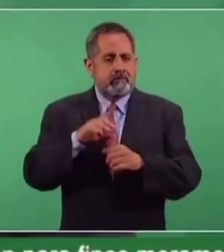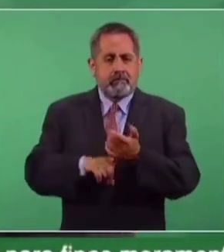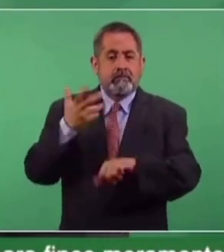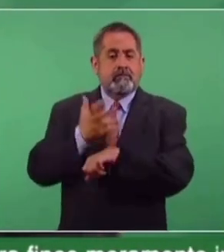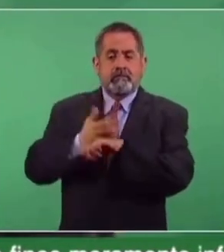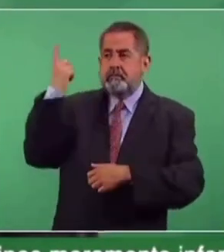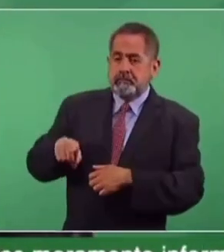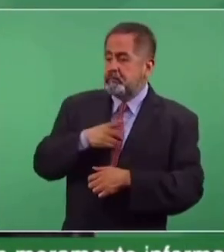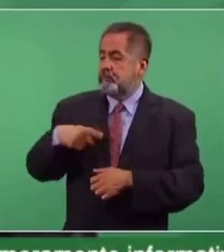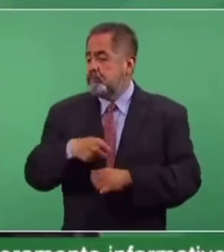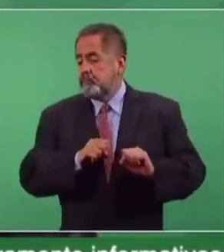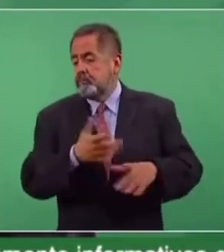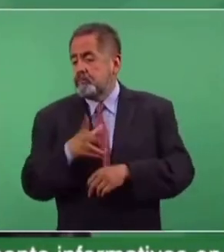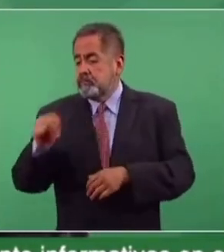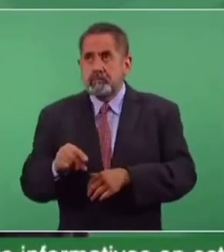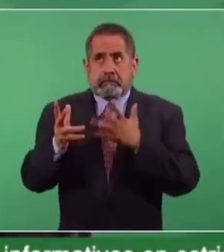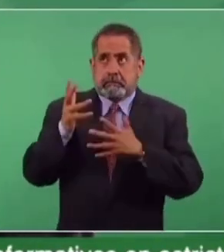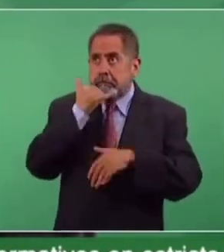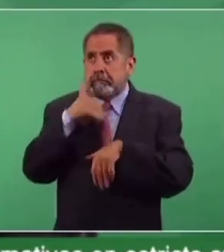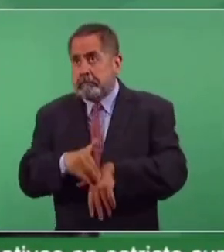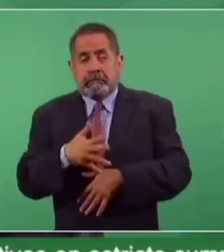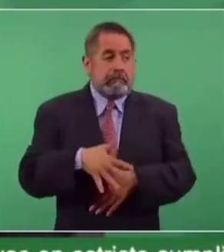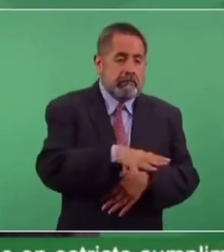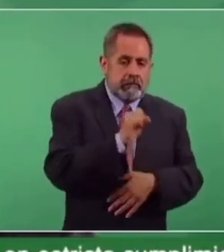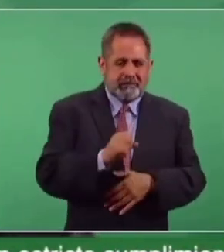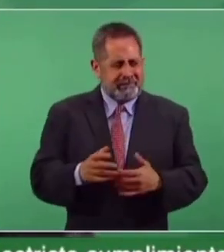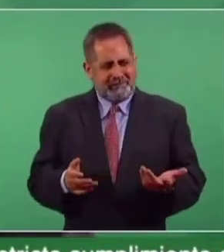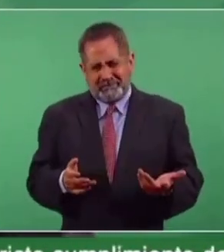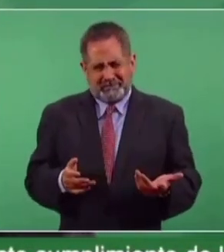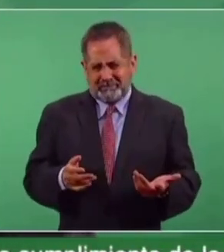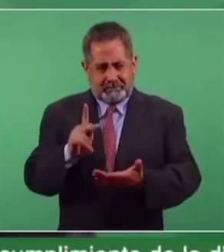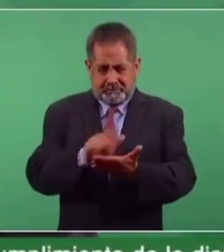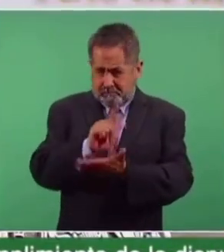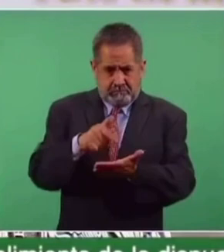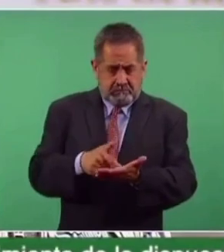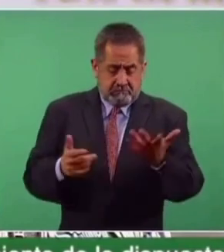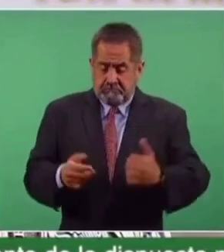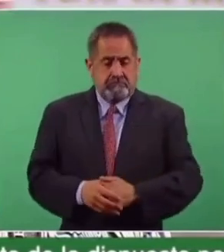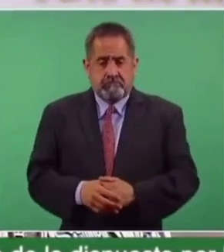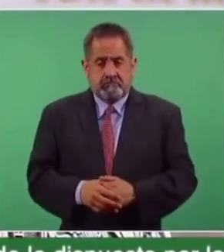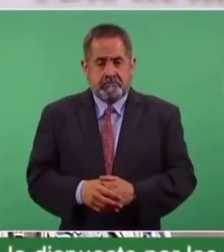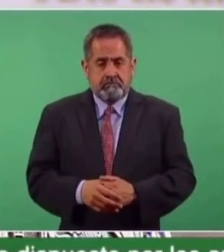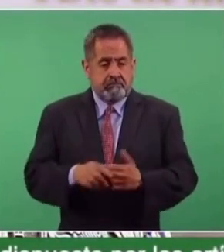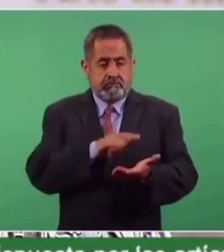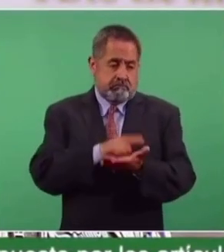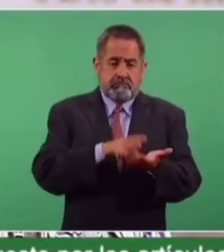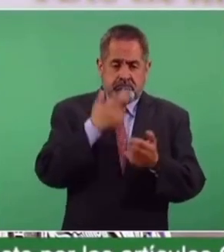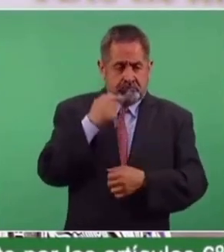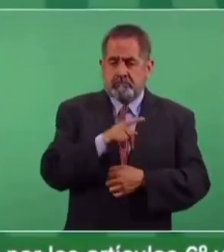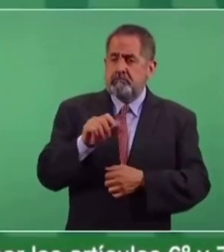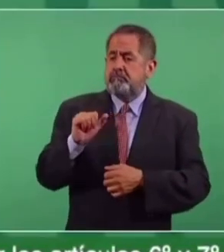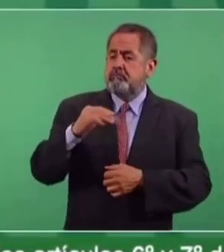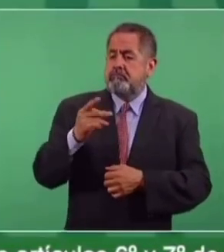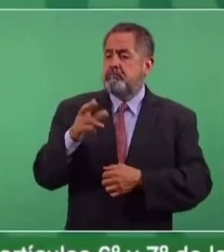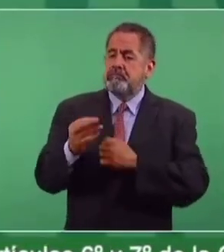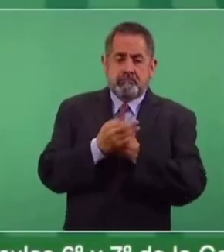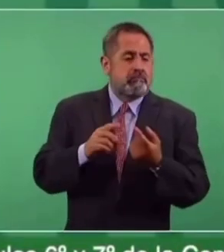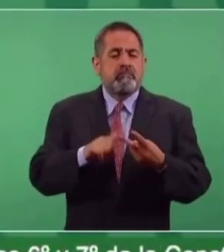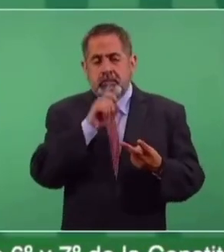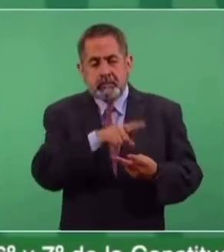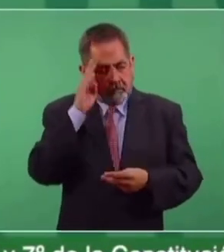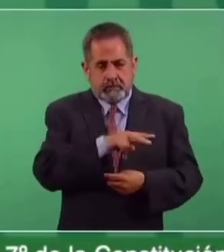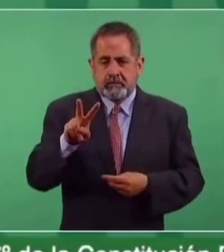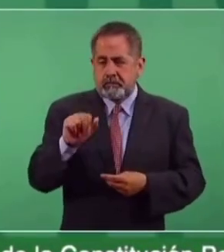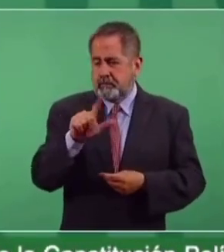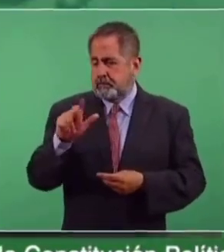exigencia de Estados Unidos de que no se debió liberar, pero legalmente procedió el amparo. Este otro asunto del señor Vallarta,